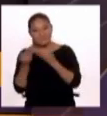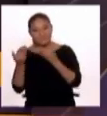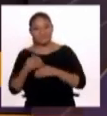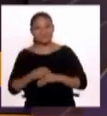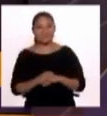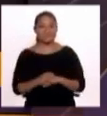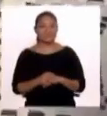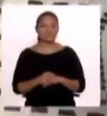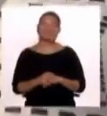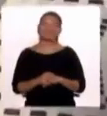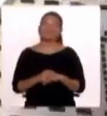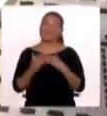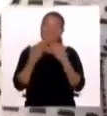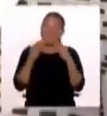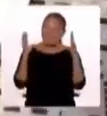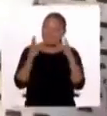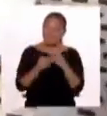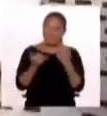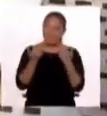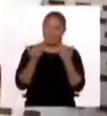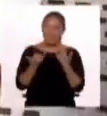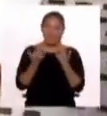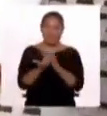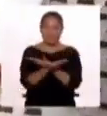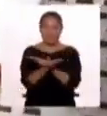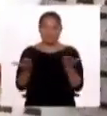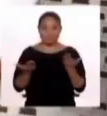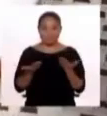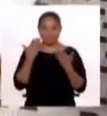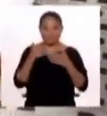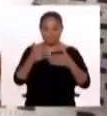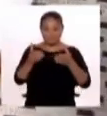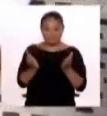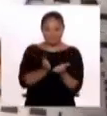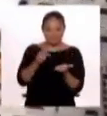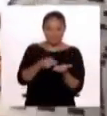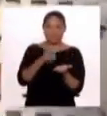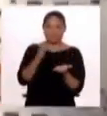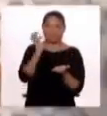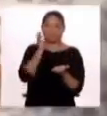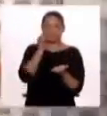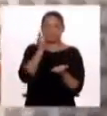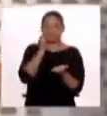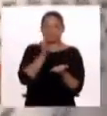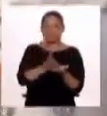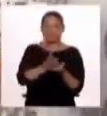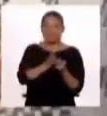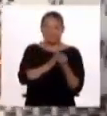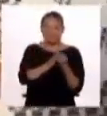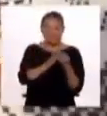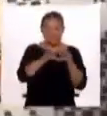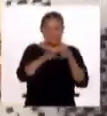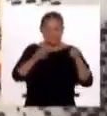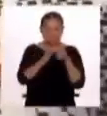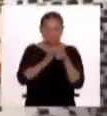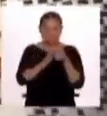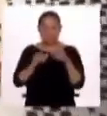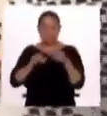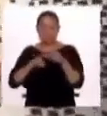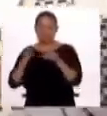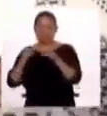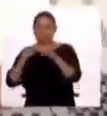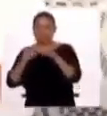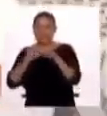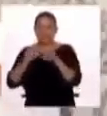¿Cómo está, Gastón? Romy, buenas noches. Lo que está pasando es que este exquisito plato de chanfainita y el otro chaufa de sangrecita